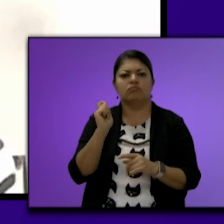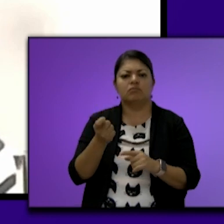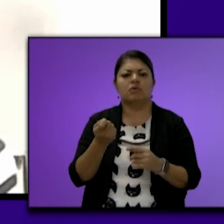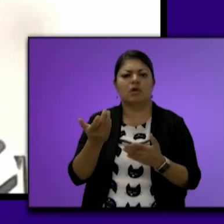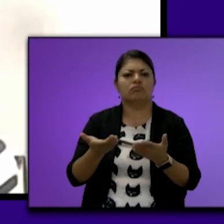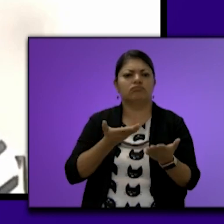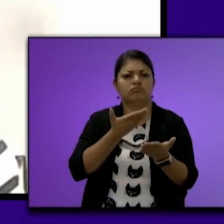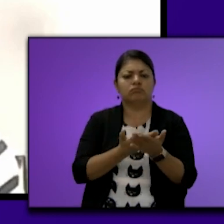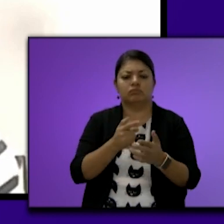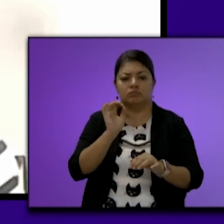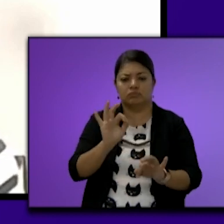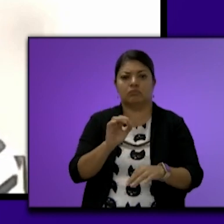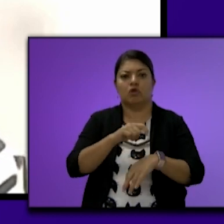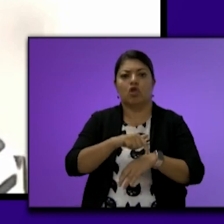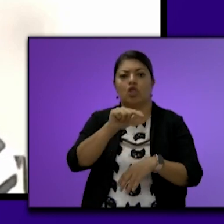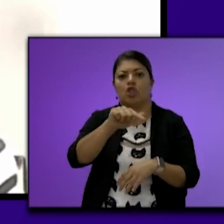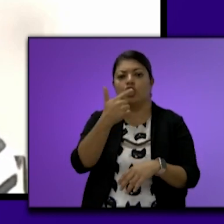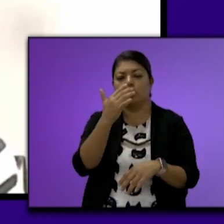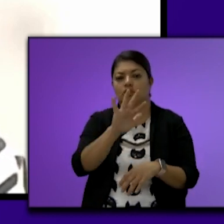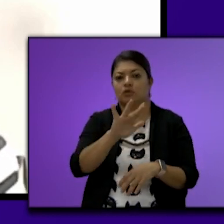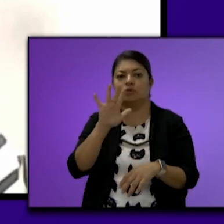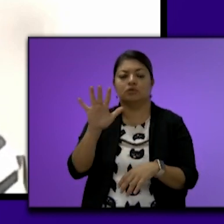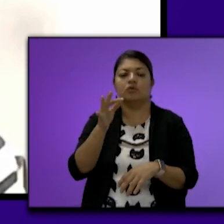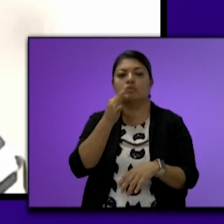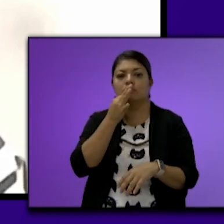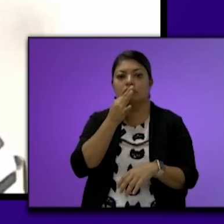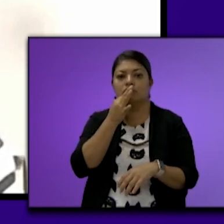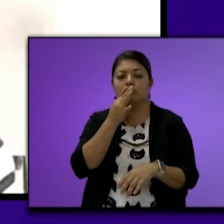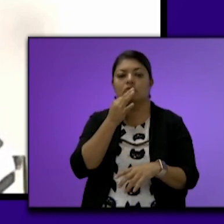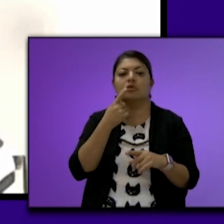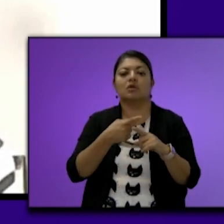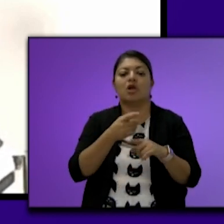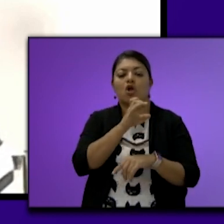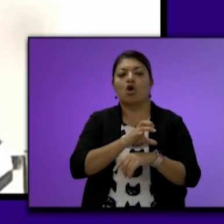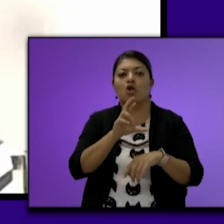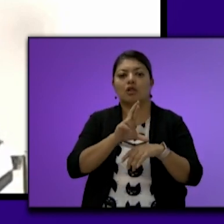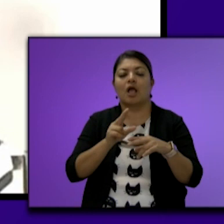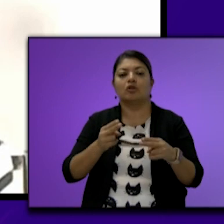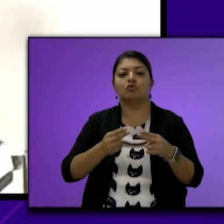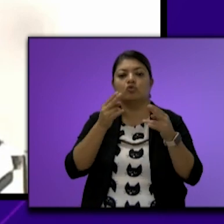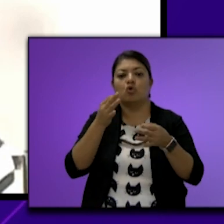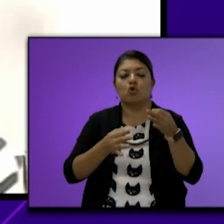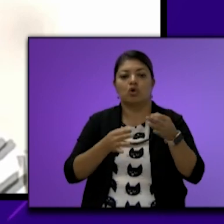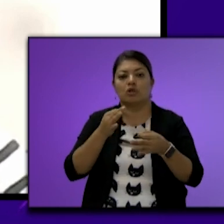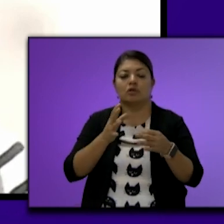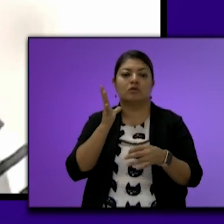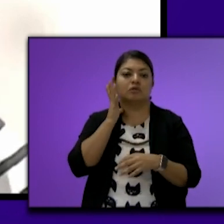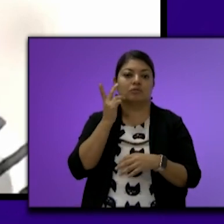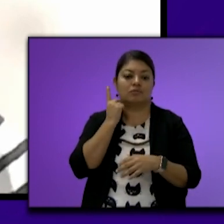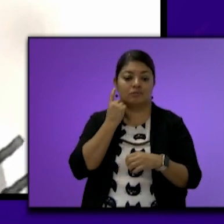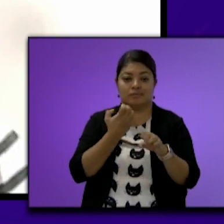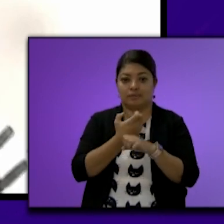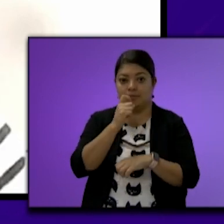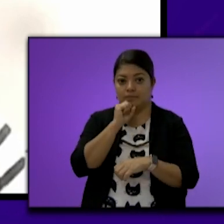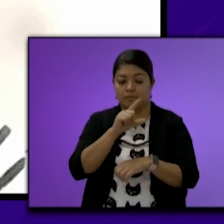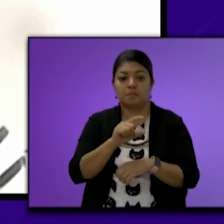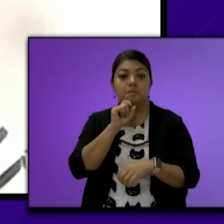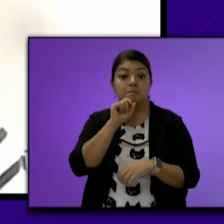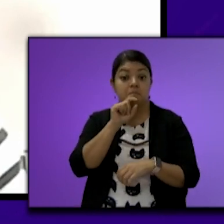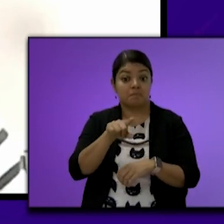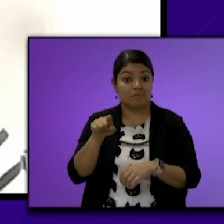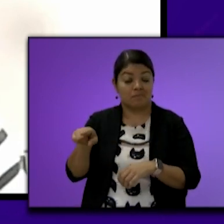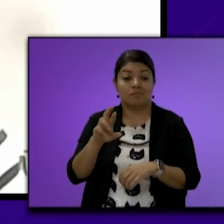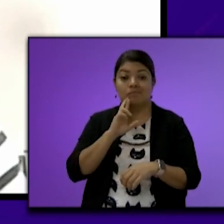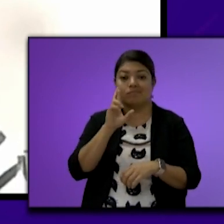Presentado a las 12 horas con 55 minutos Por la coordinación de asuntos jurídicos Del Congreso del Estado de Jalisco Mismo que da